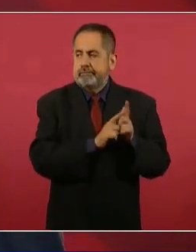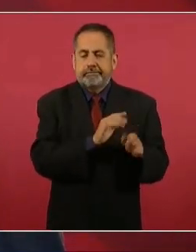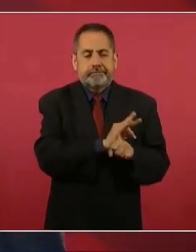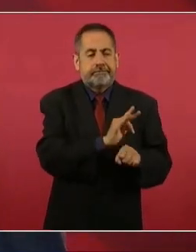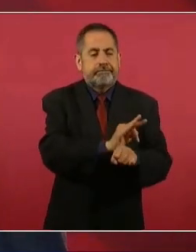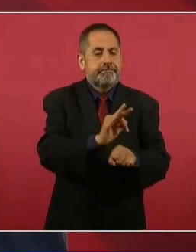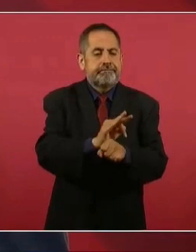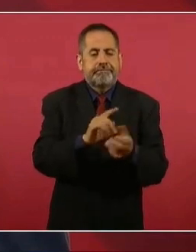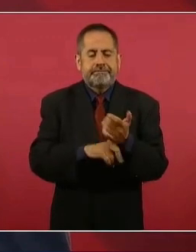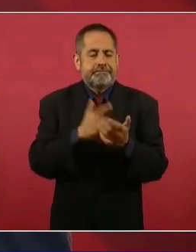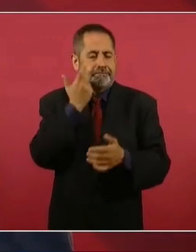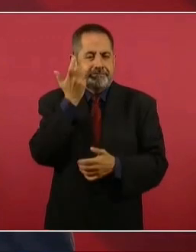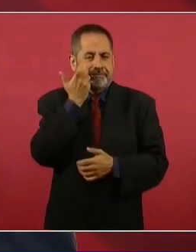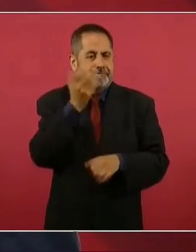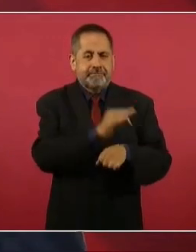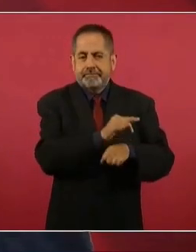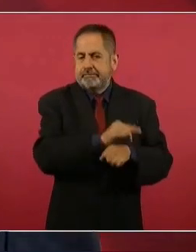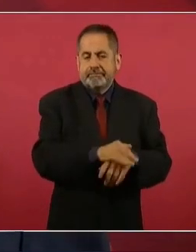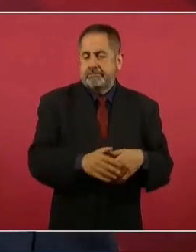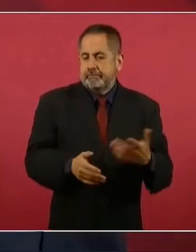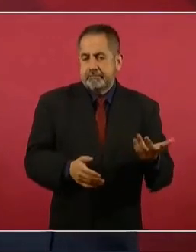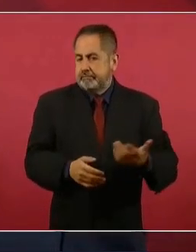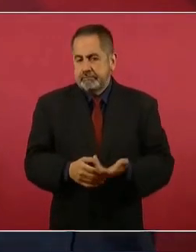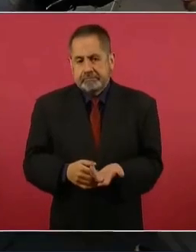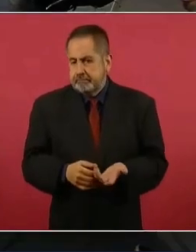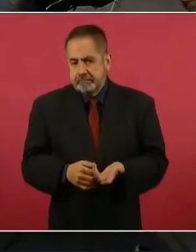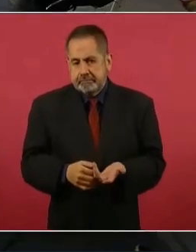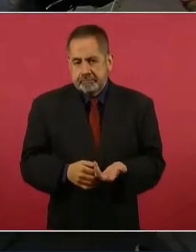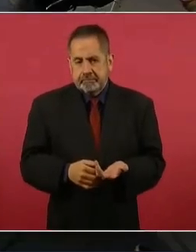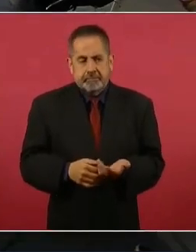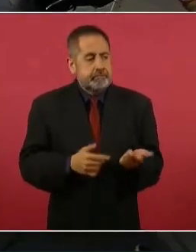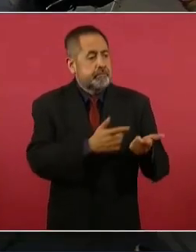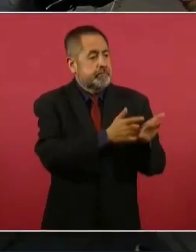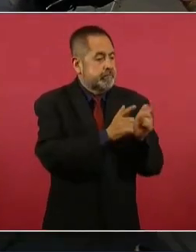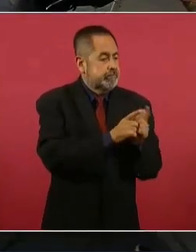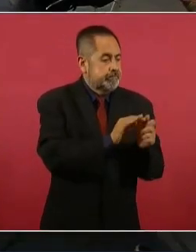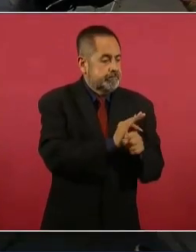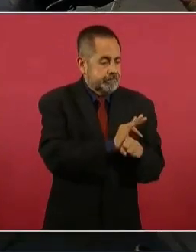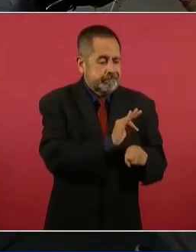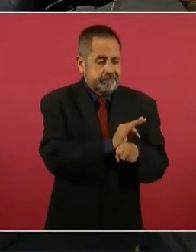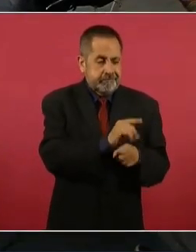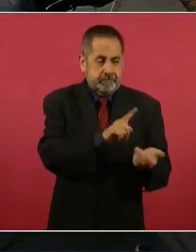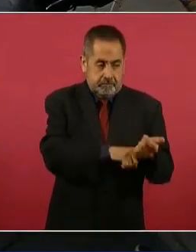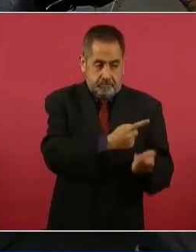para la defensa de intereses creados,